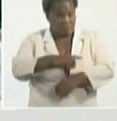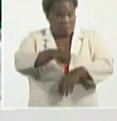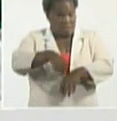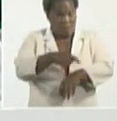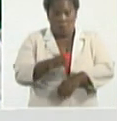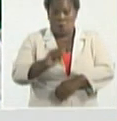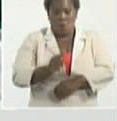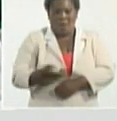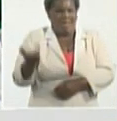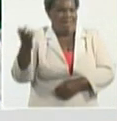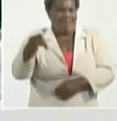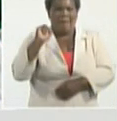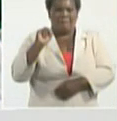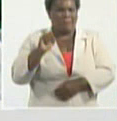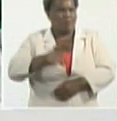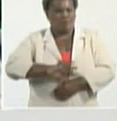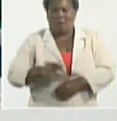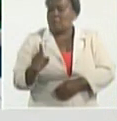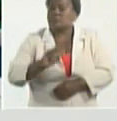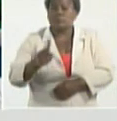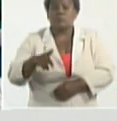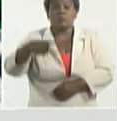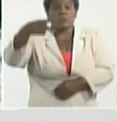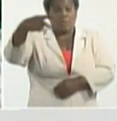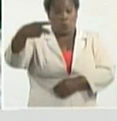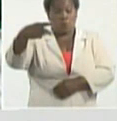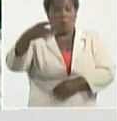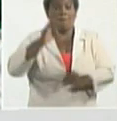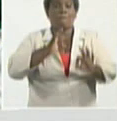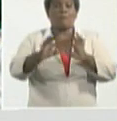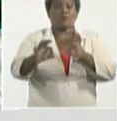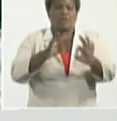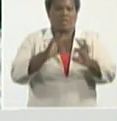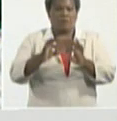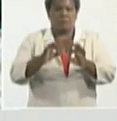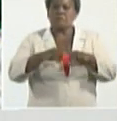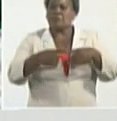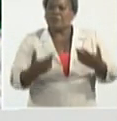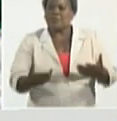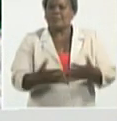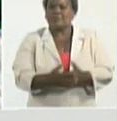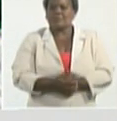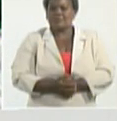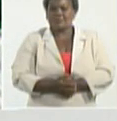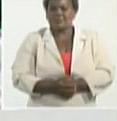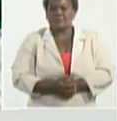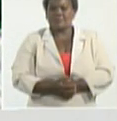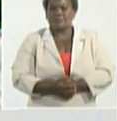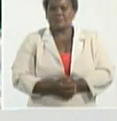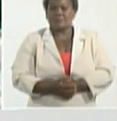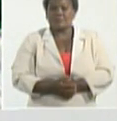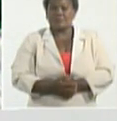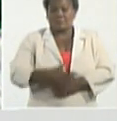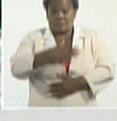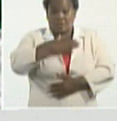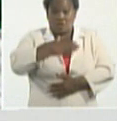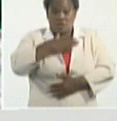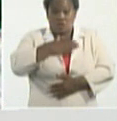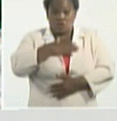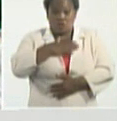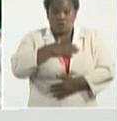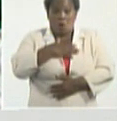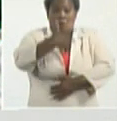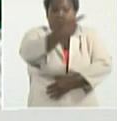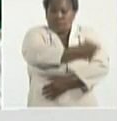segundo tenemos que protegernos por una sencilla razón yo estoy yo tengo puestas ya mis tres